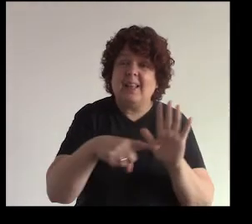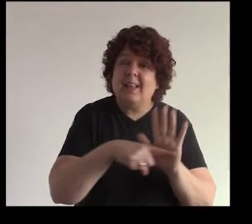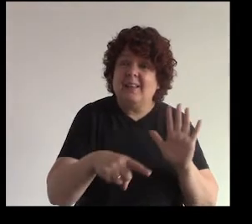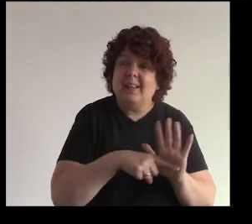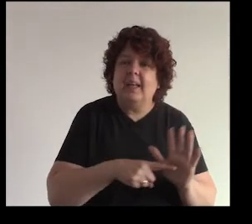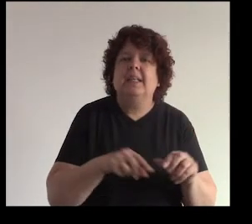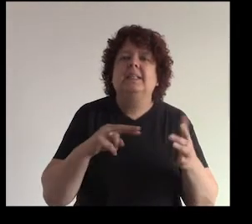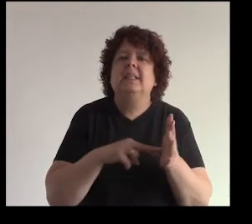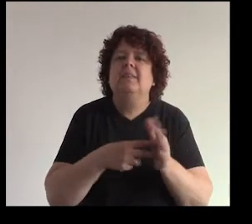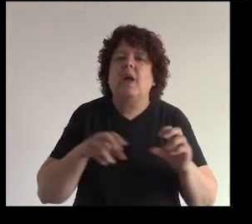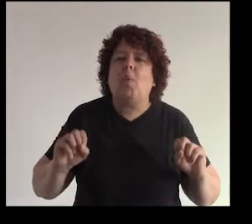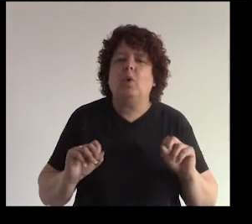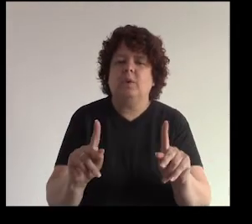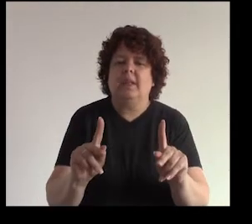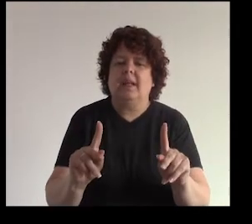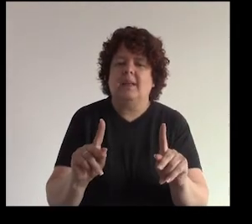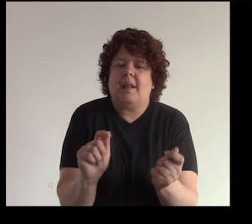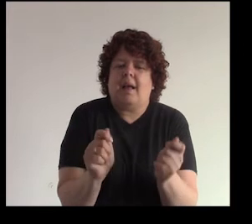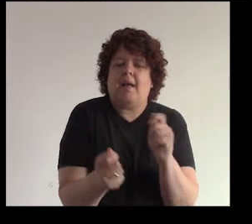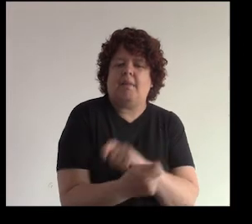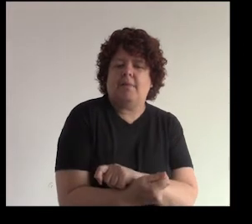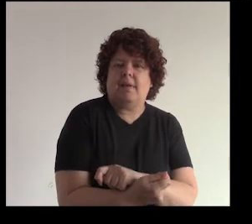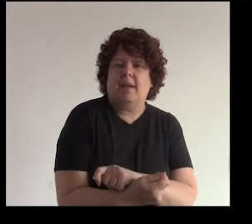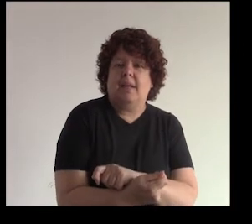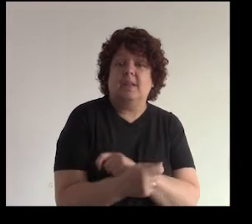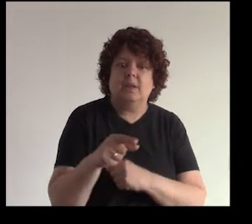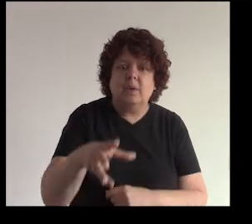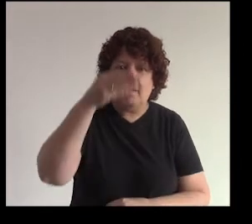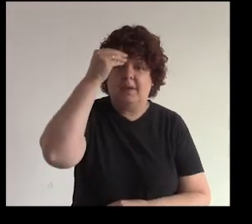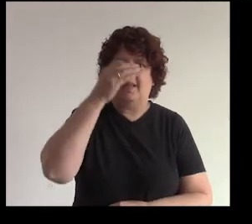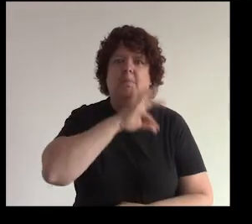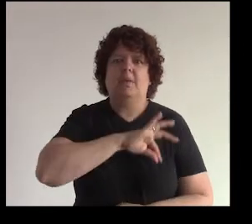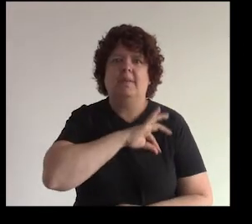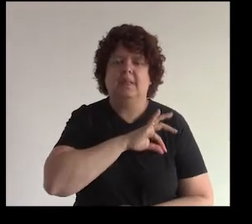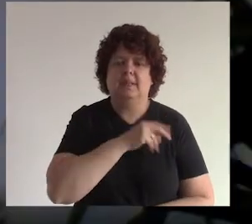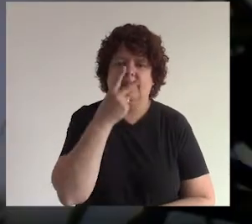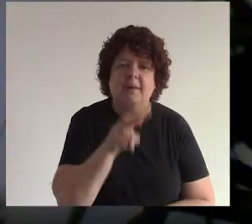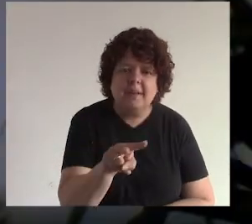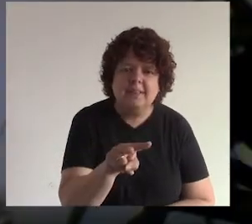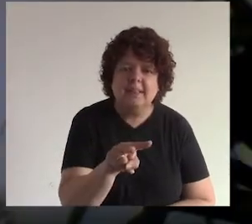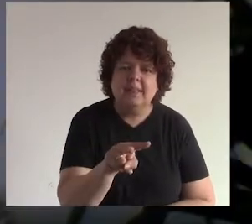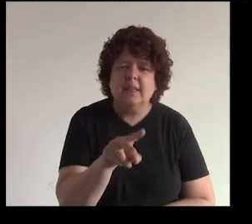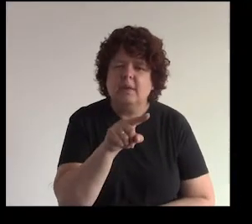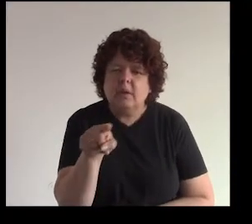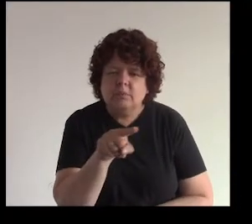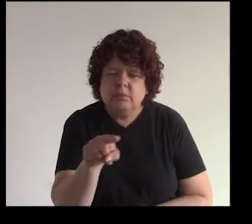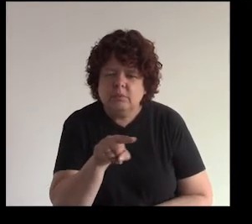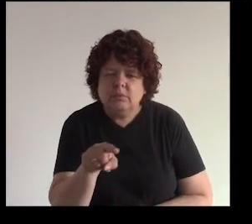son oportunidades de mejora para ese negocio entonces si tú los aprovechas y los